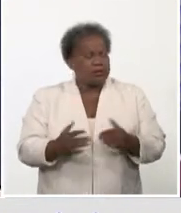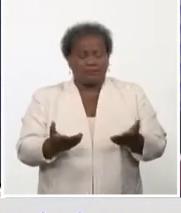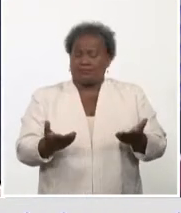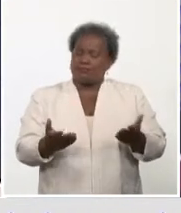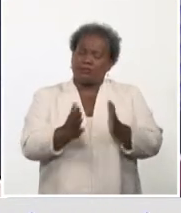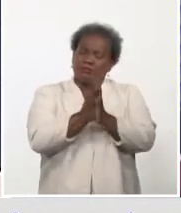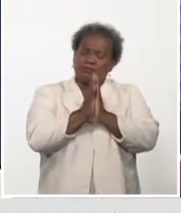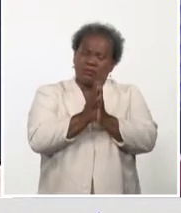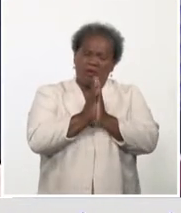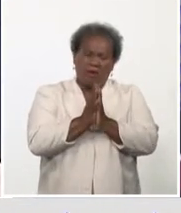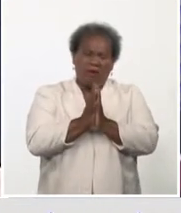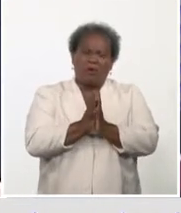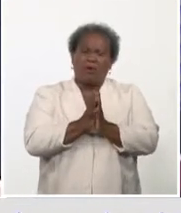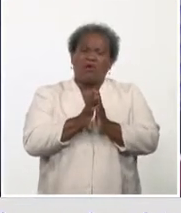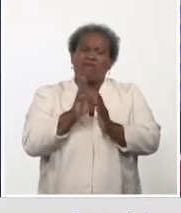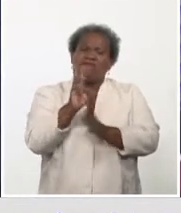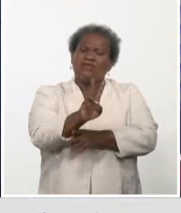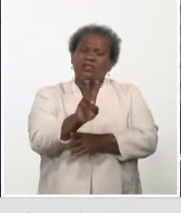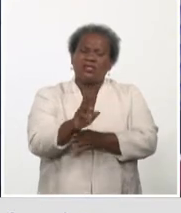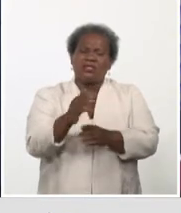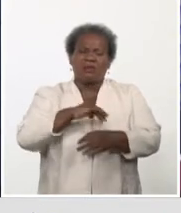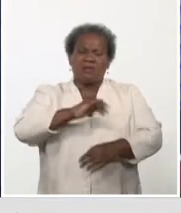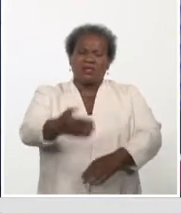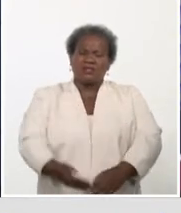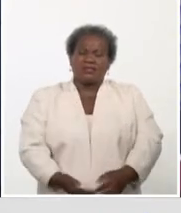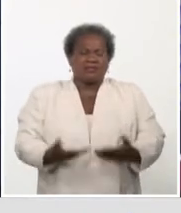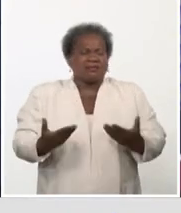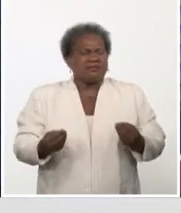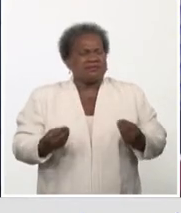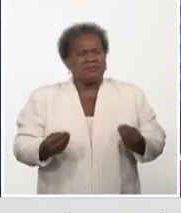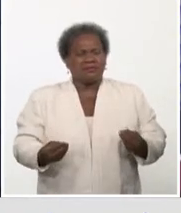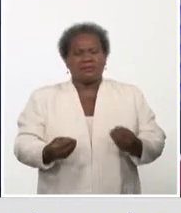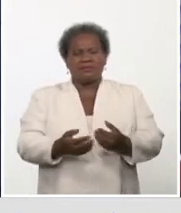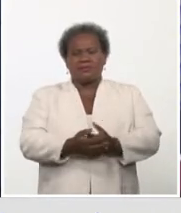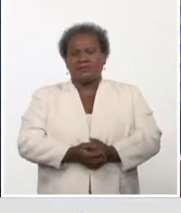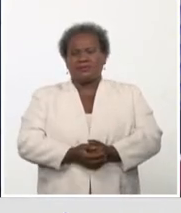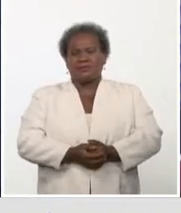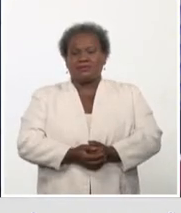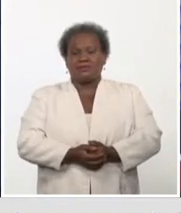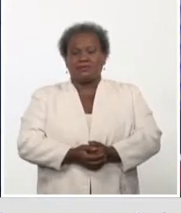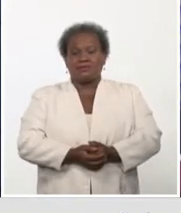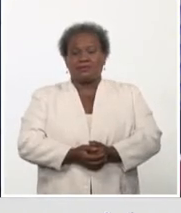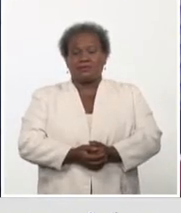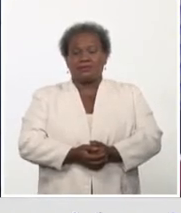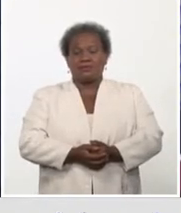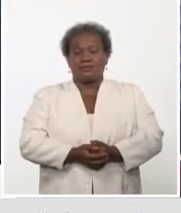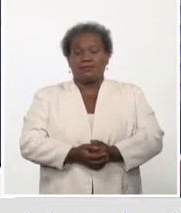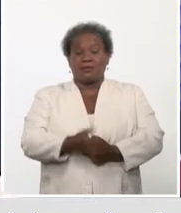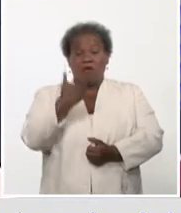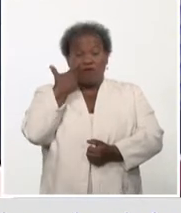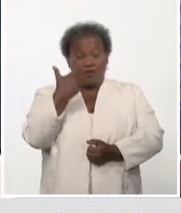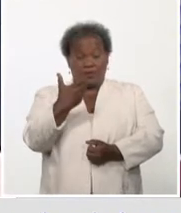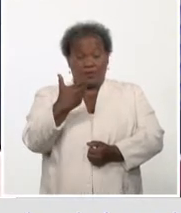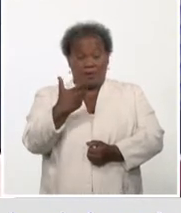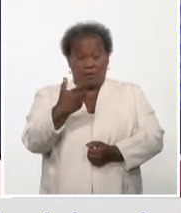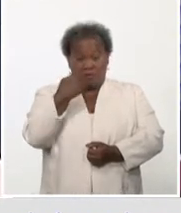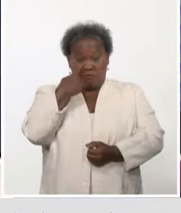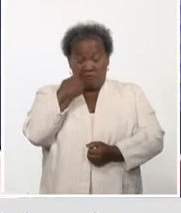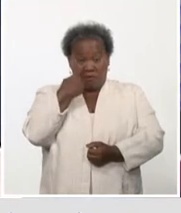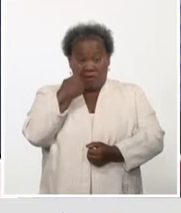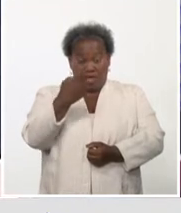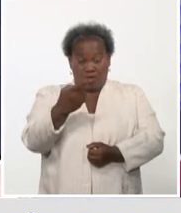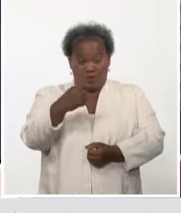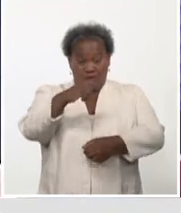Es lo más importante. Y sobre todo, a ver, estamos viendo por estos tiempos igual